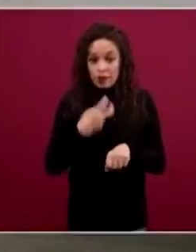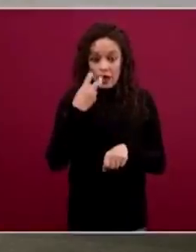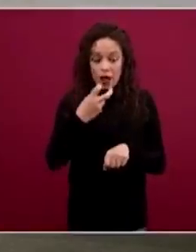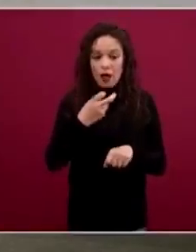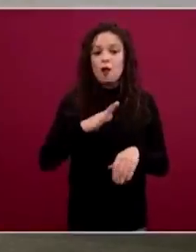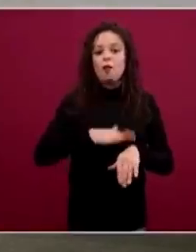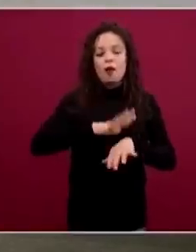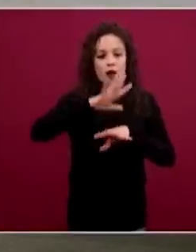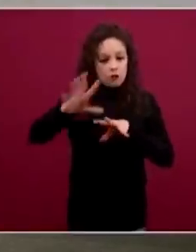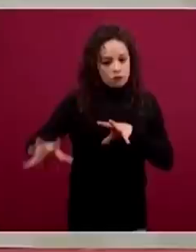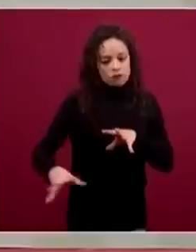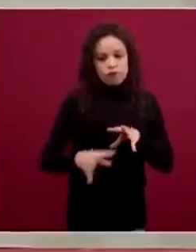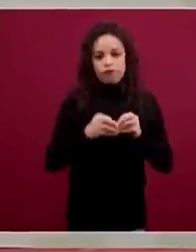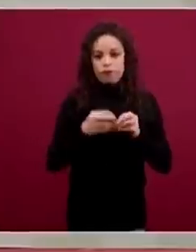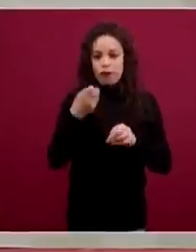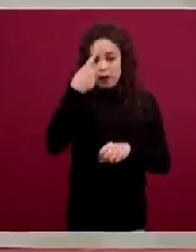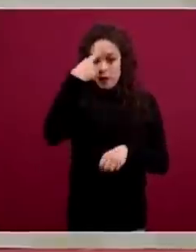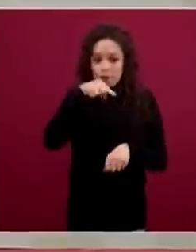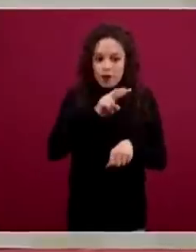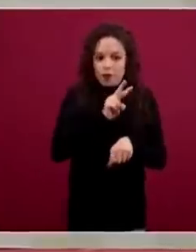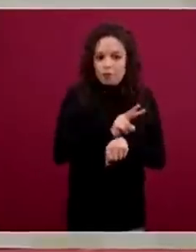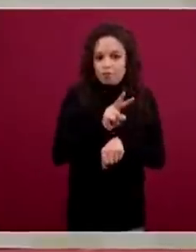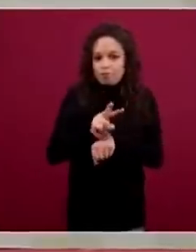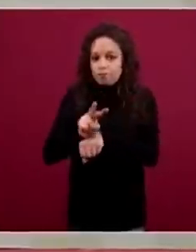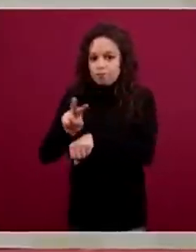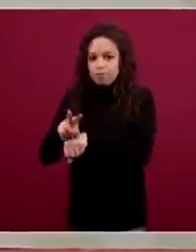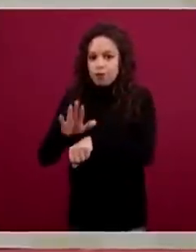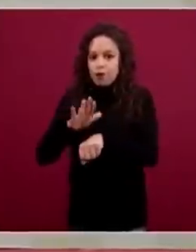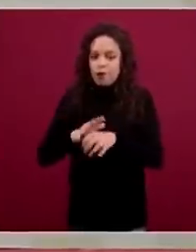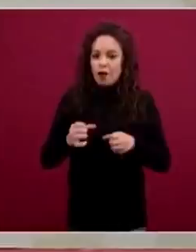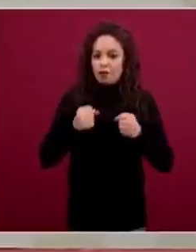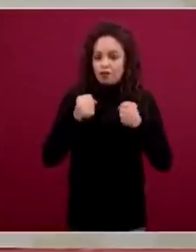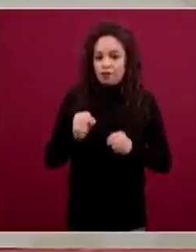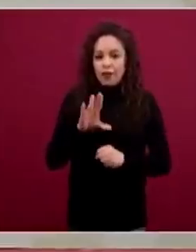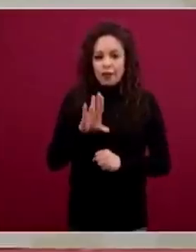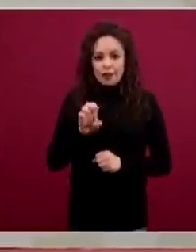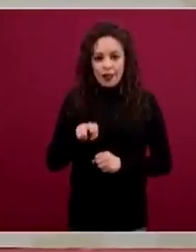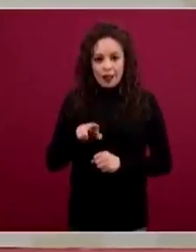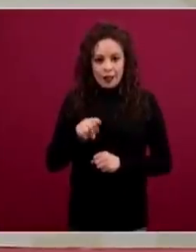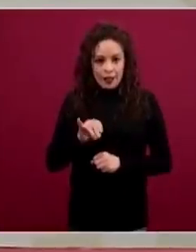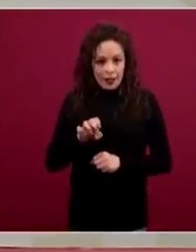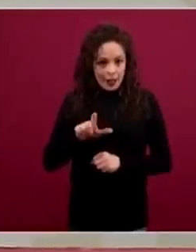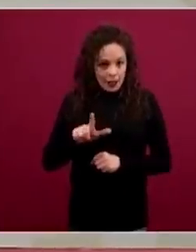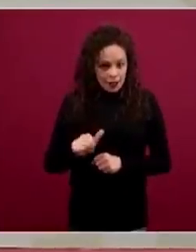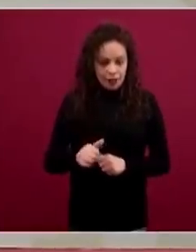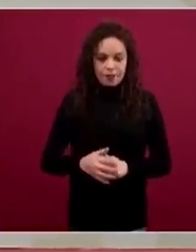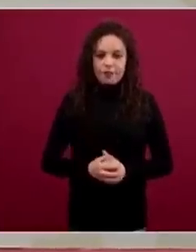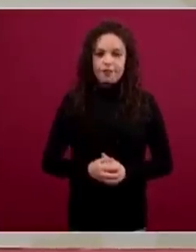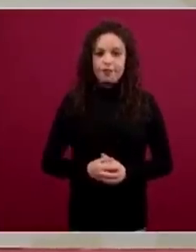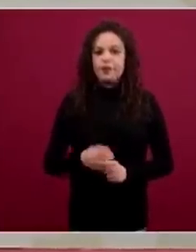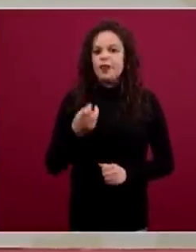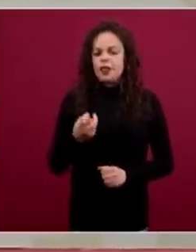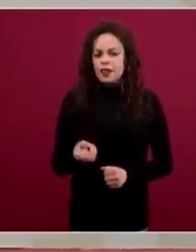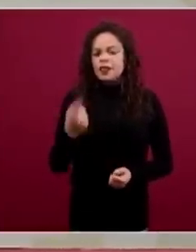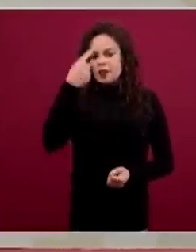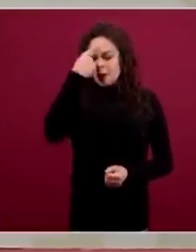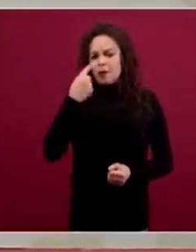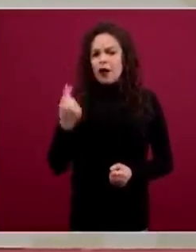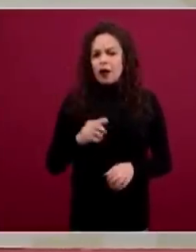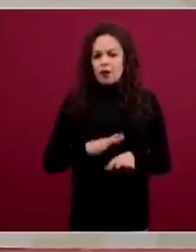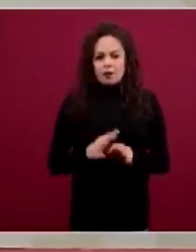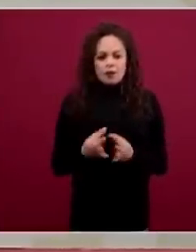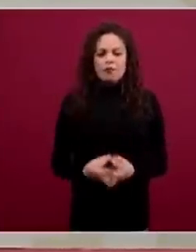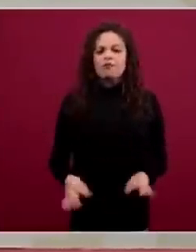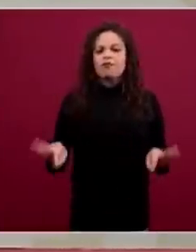vigilancia sentinela. Hemos dejado también en claro que la vigilancia sentinela aplica fundamentalmente